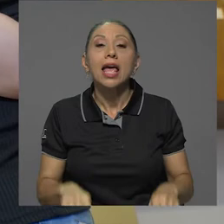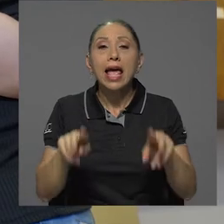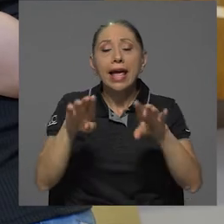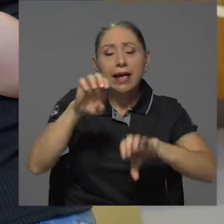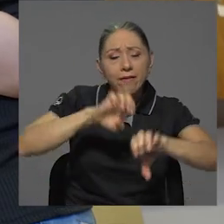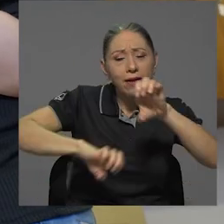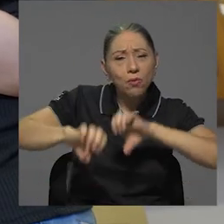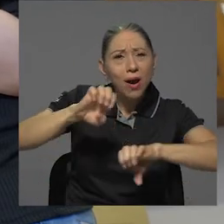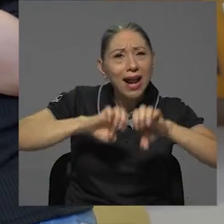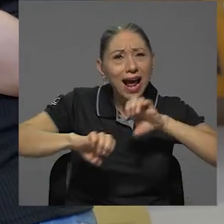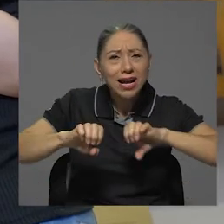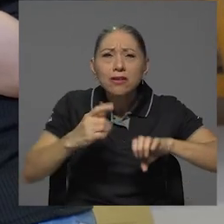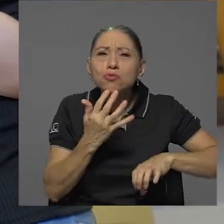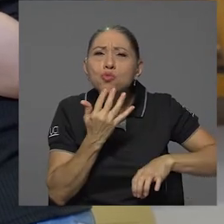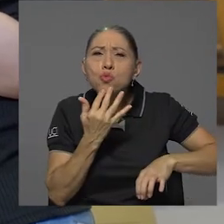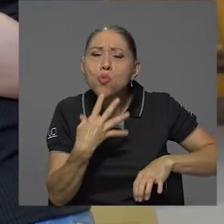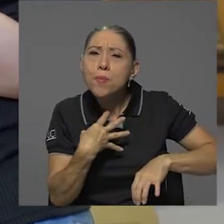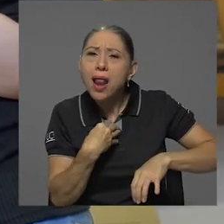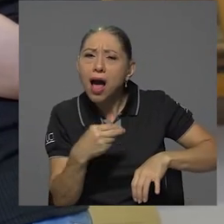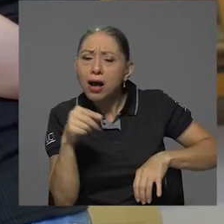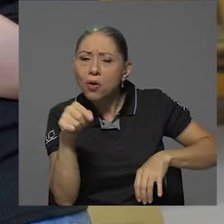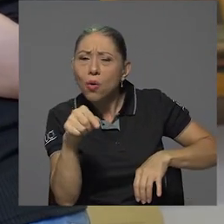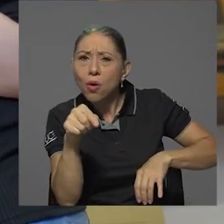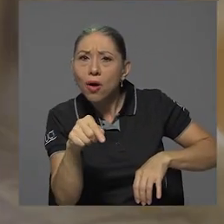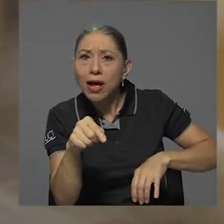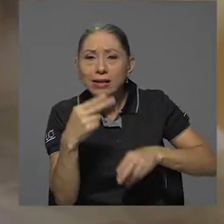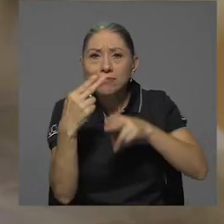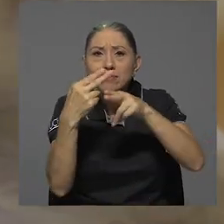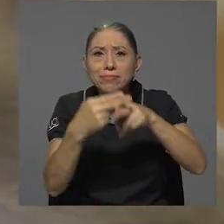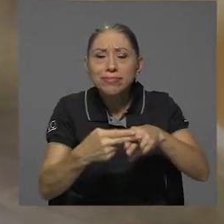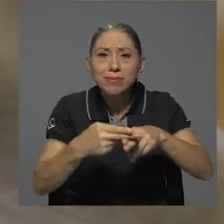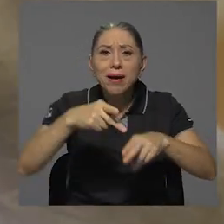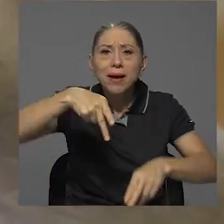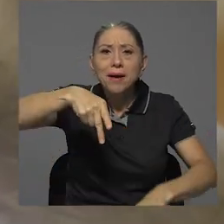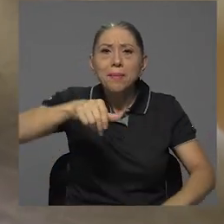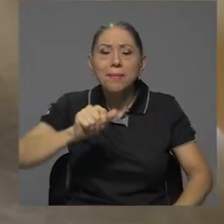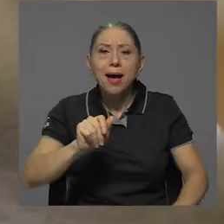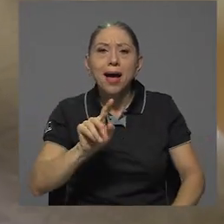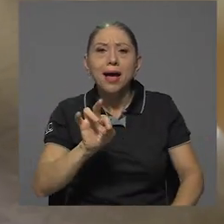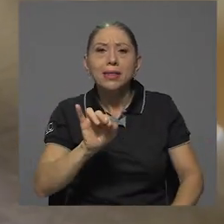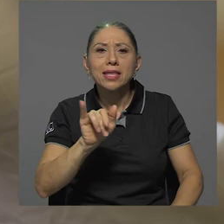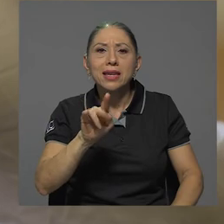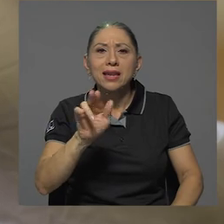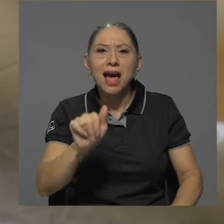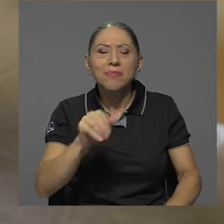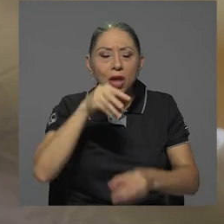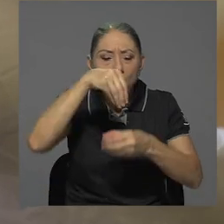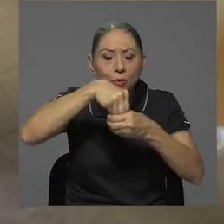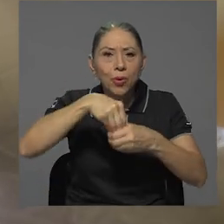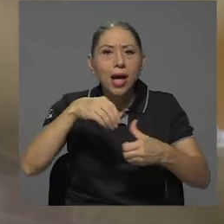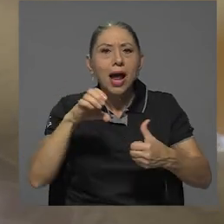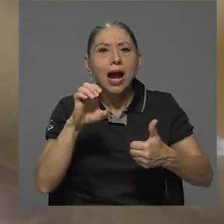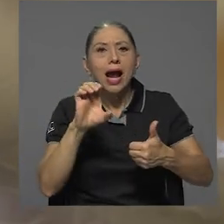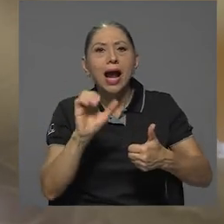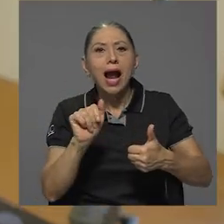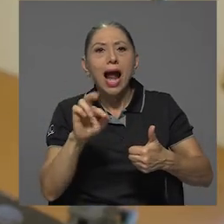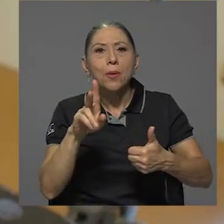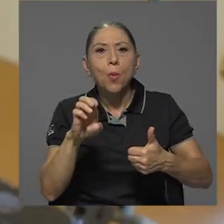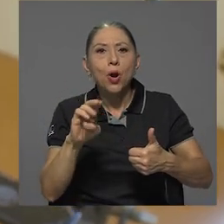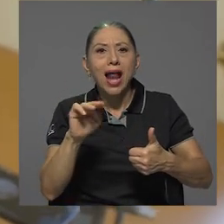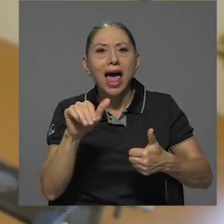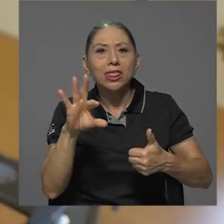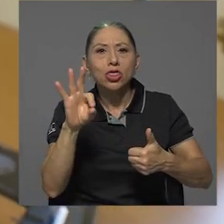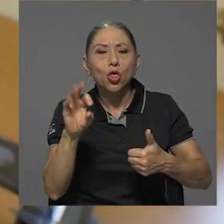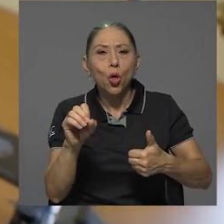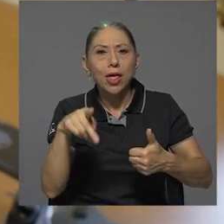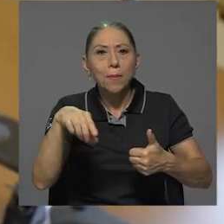también evaluarán el revestimiento blanco que poseen estas balas, conocido como pátina, el cual se compone de carbonato de plomo y